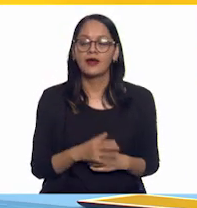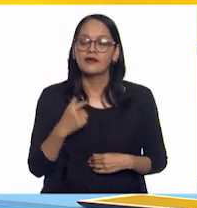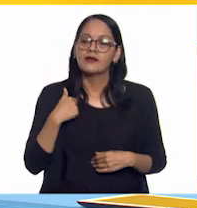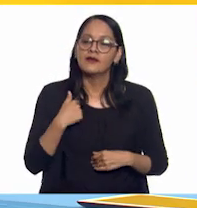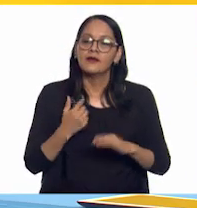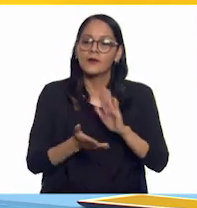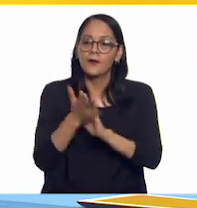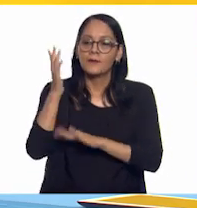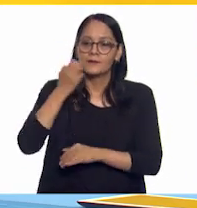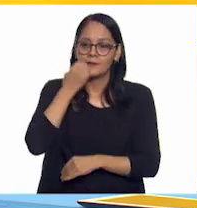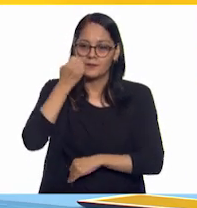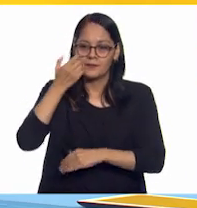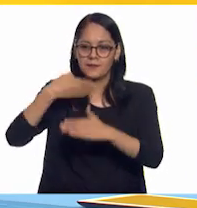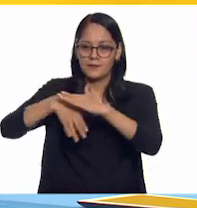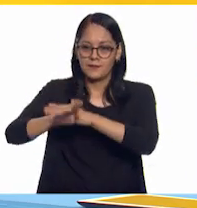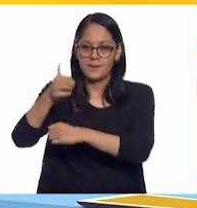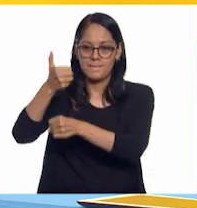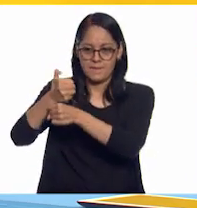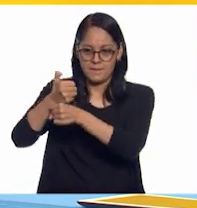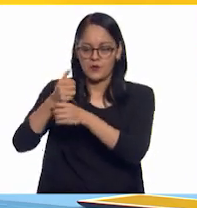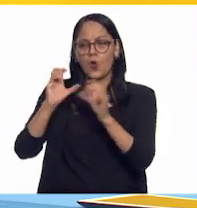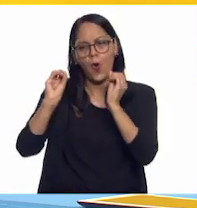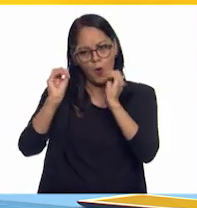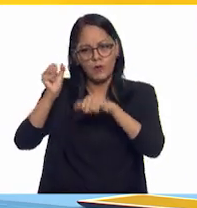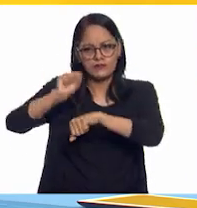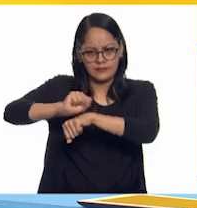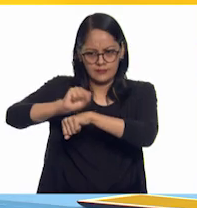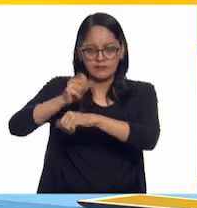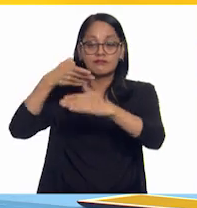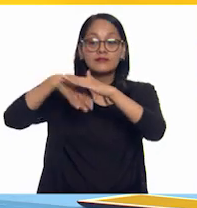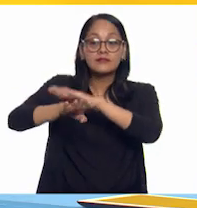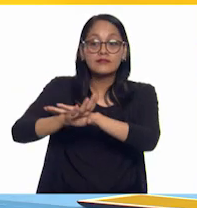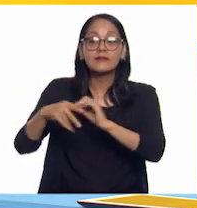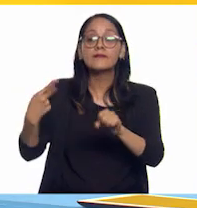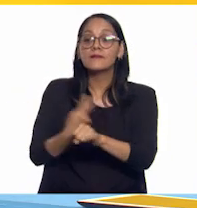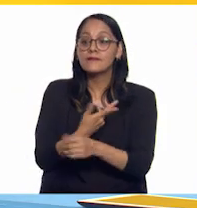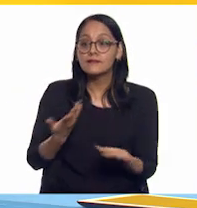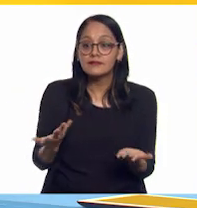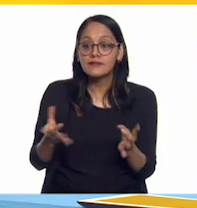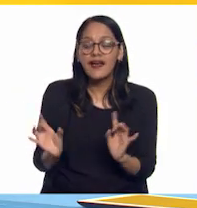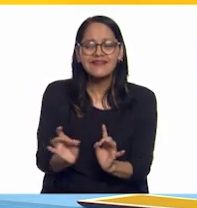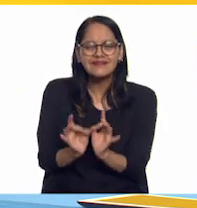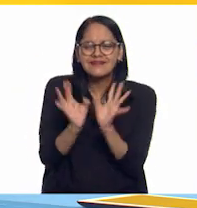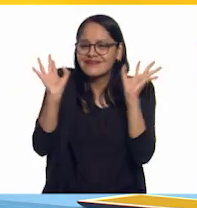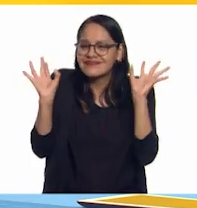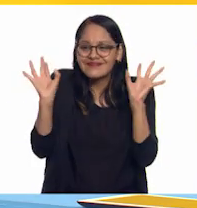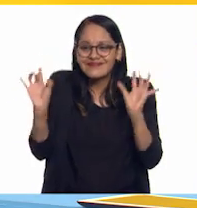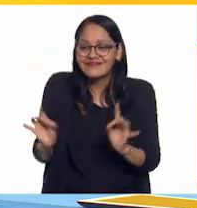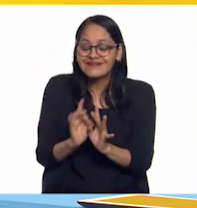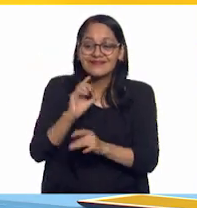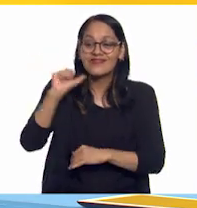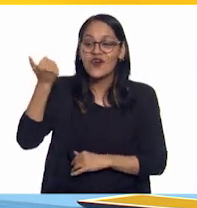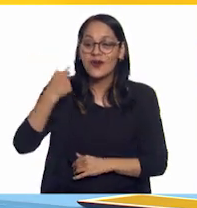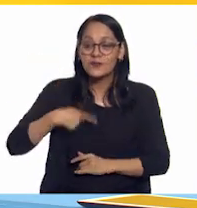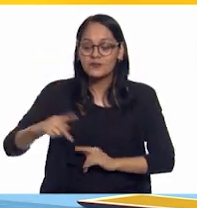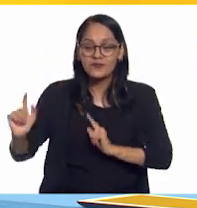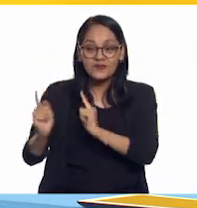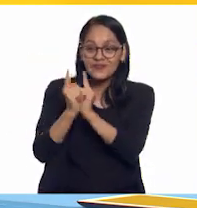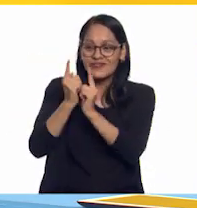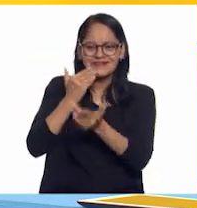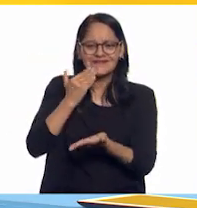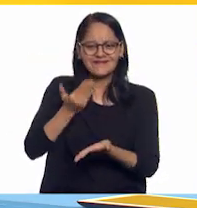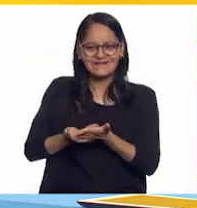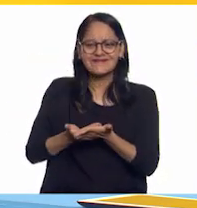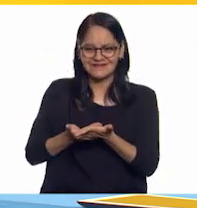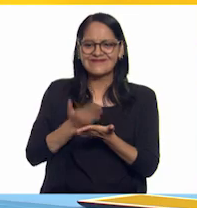a la escuela primaria o secundaria y zap. Hay un chispazo. Algo en otra persona que hace que nos caiga